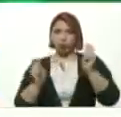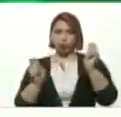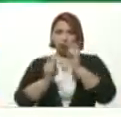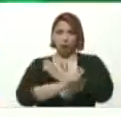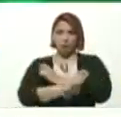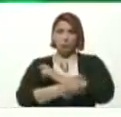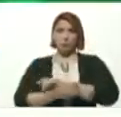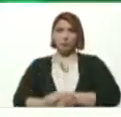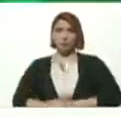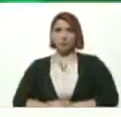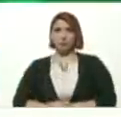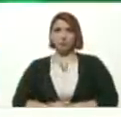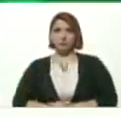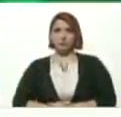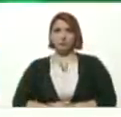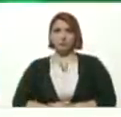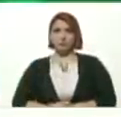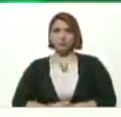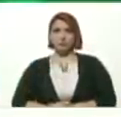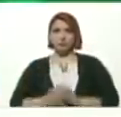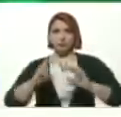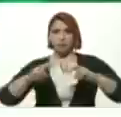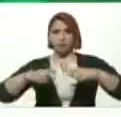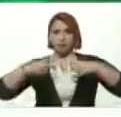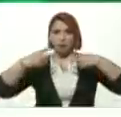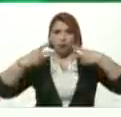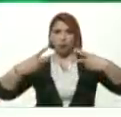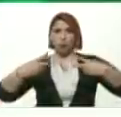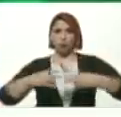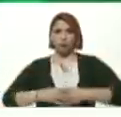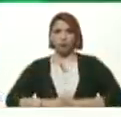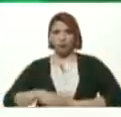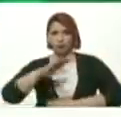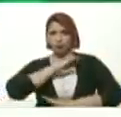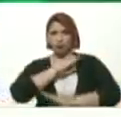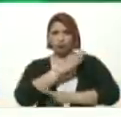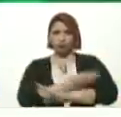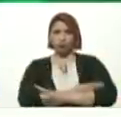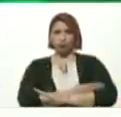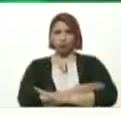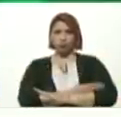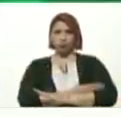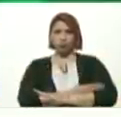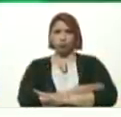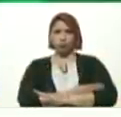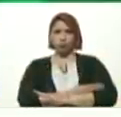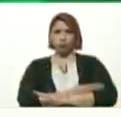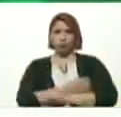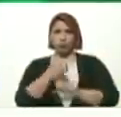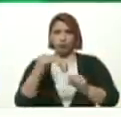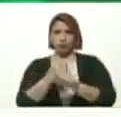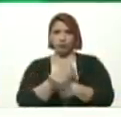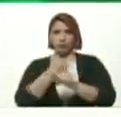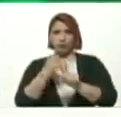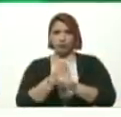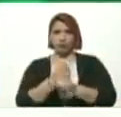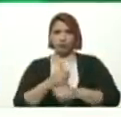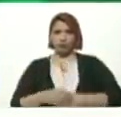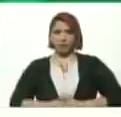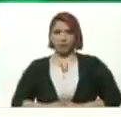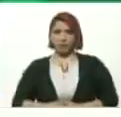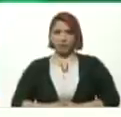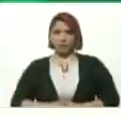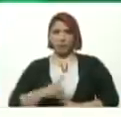De renovación Y fortalecimiento Del gabinete He